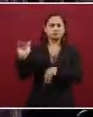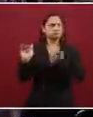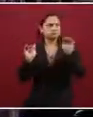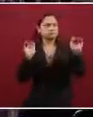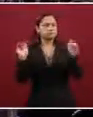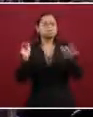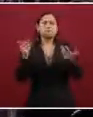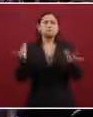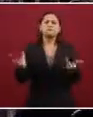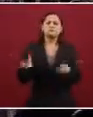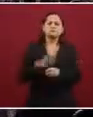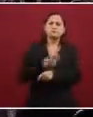Ya no nada más es una idea.